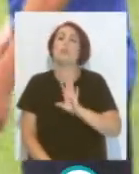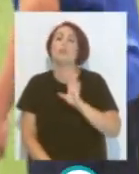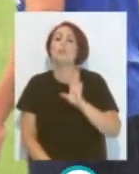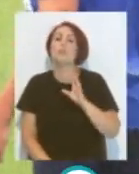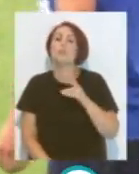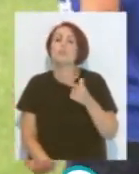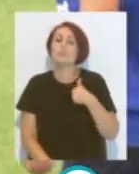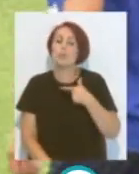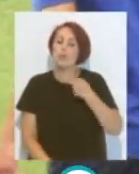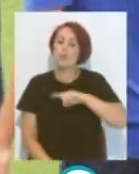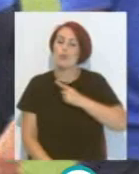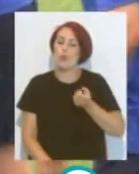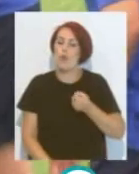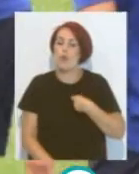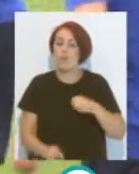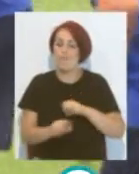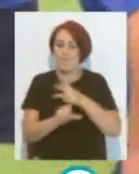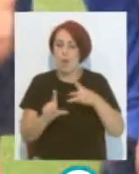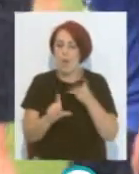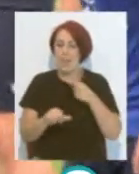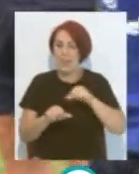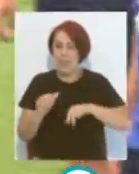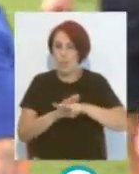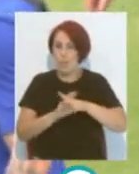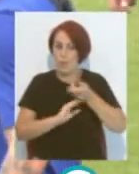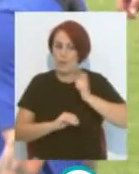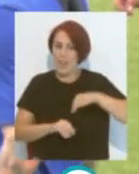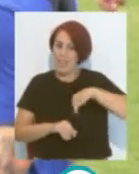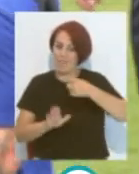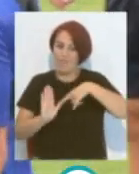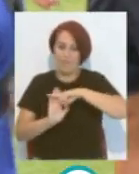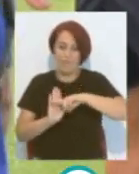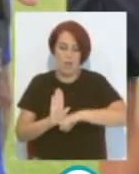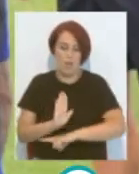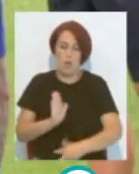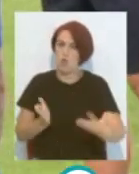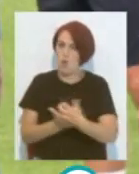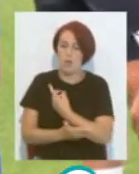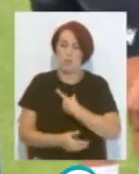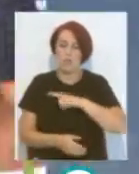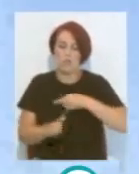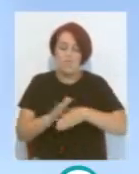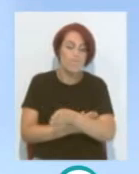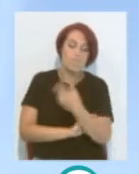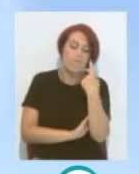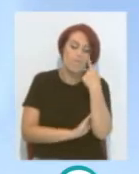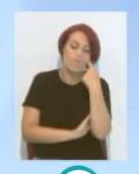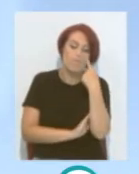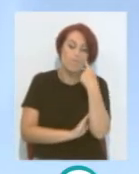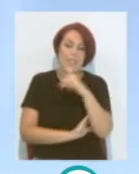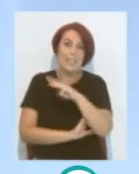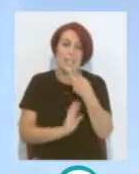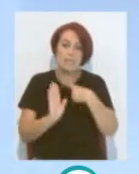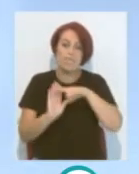Hemos entrado en la página Ya de la Liga de Fútbol Profesional Donde están todas las inscripciones Y hemos visto Que hay Tres